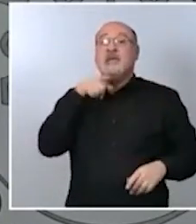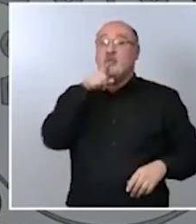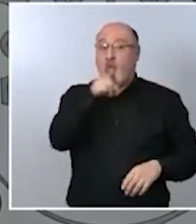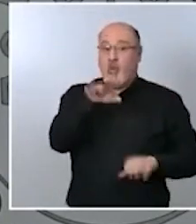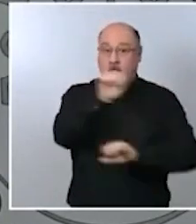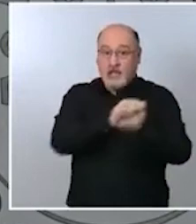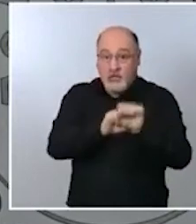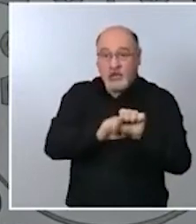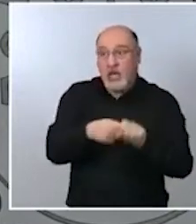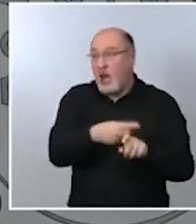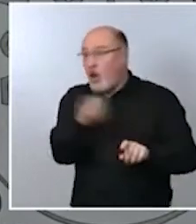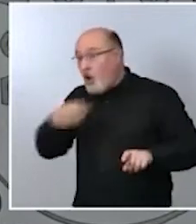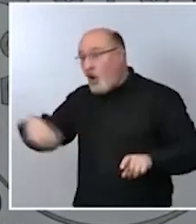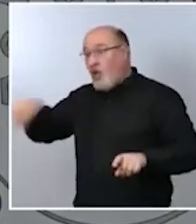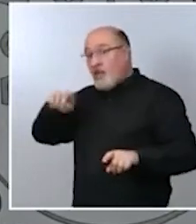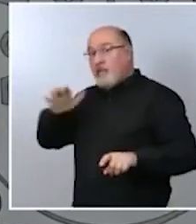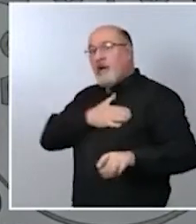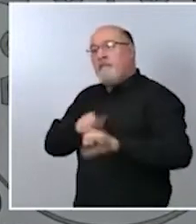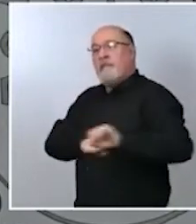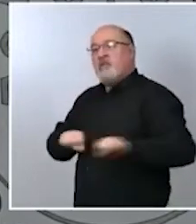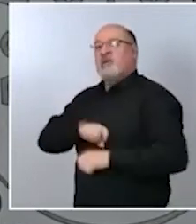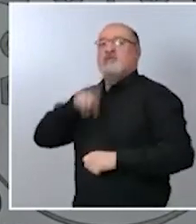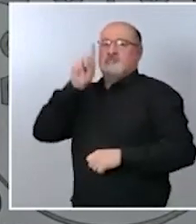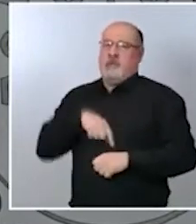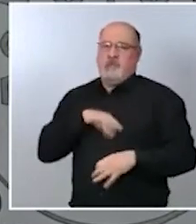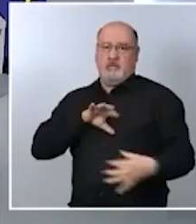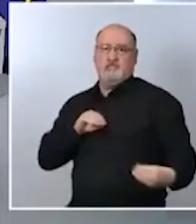demás también estaremos protegidos muchas gracias